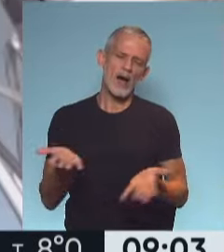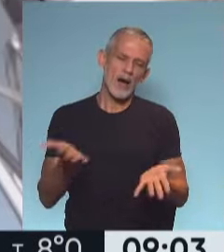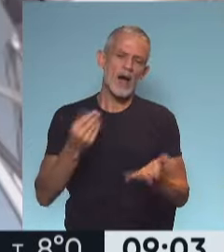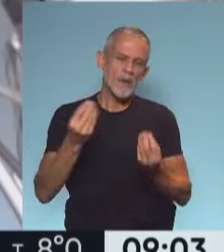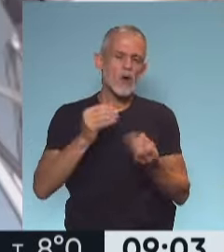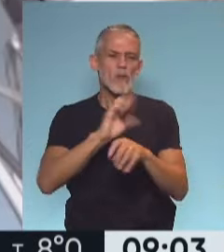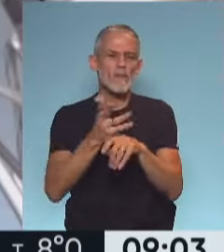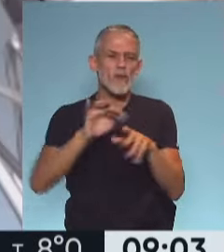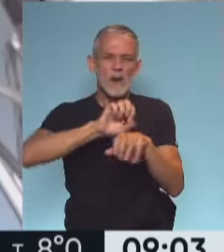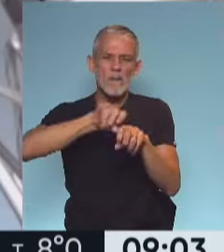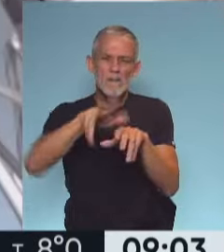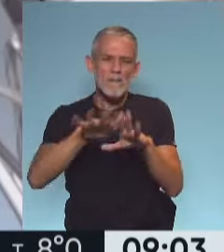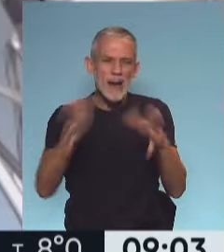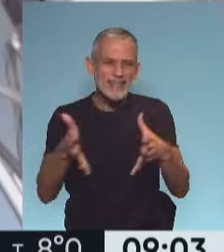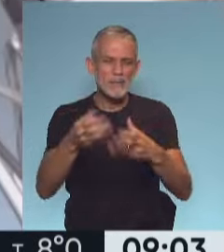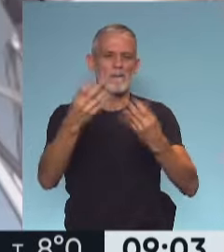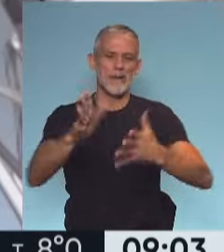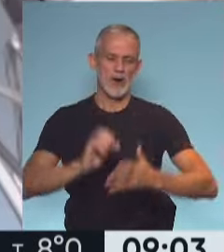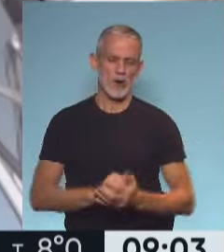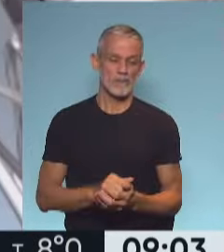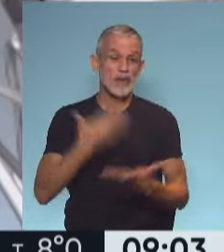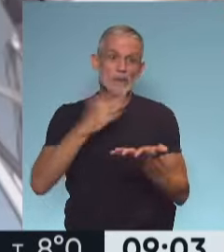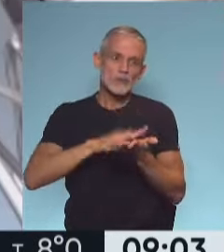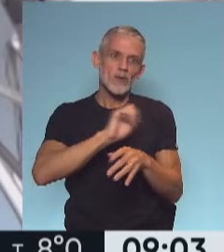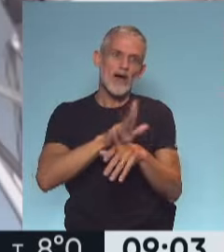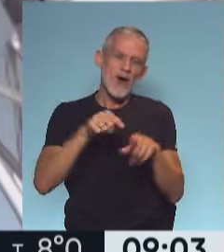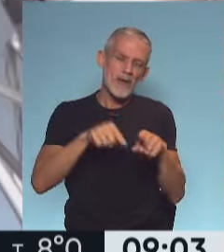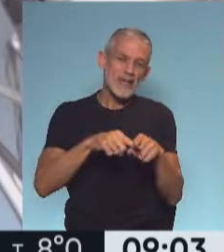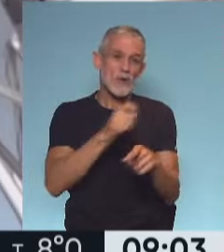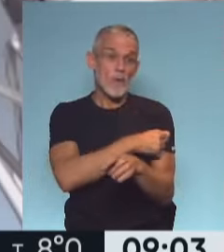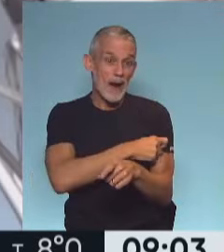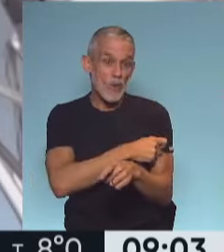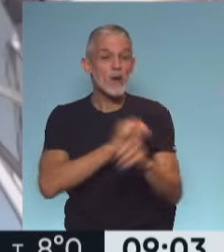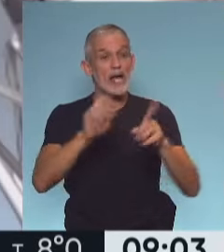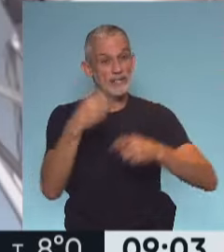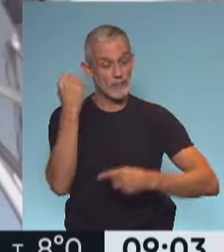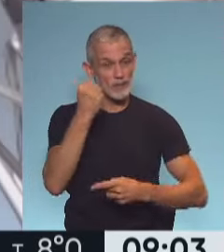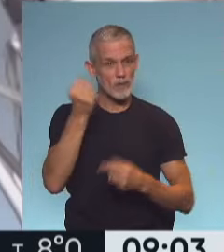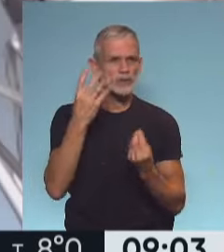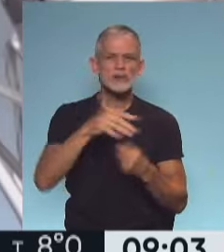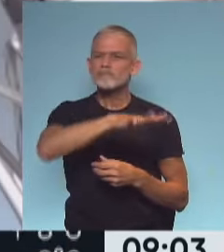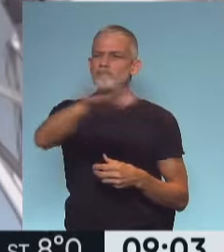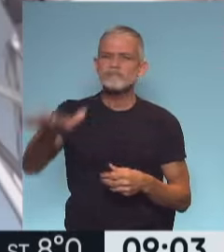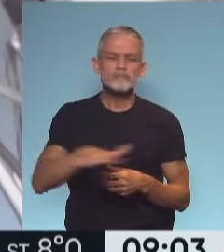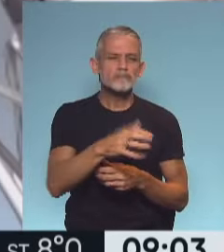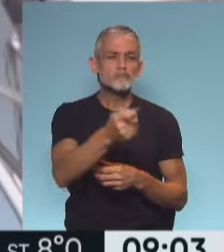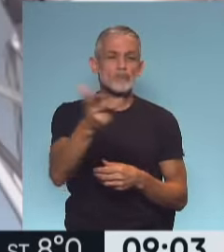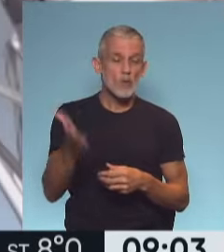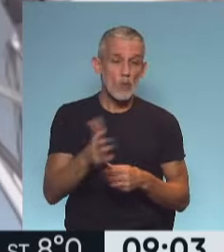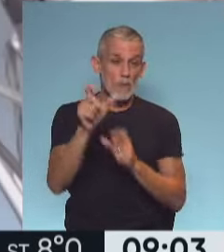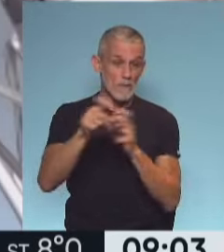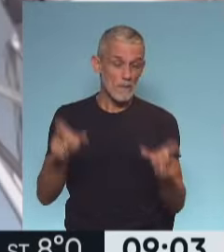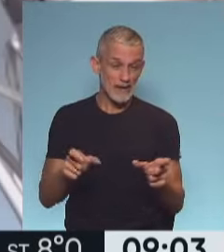transitar la pandemia de una mejor manera. Si hablamos de pandemia, si hablamos de vacunación, también tenemos que hablar de una población que muchas veces